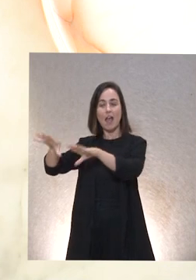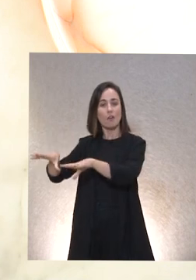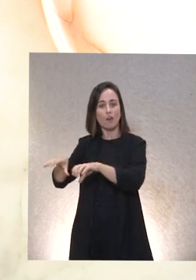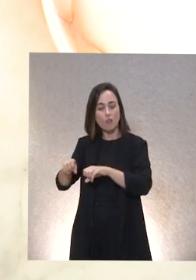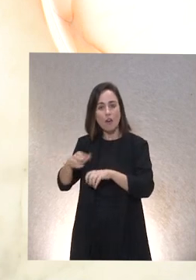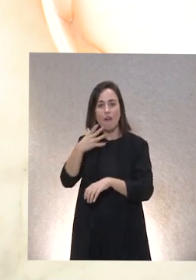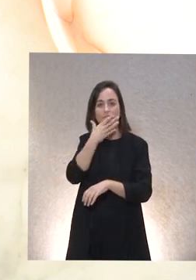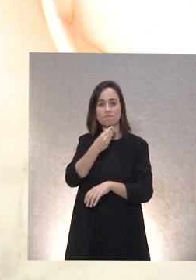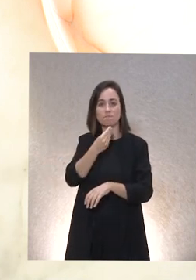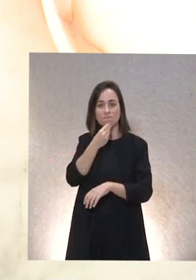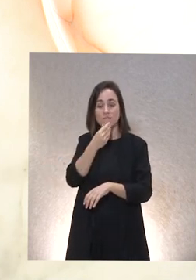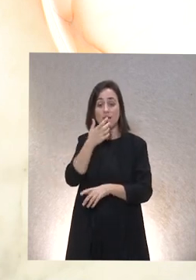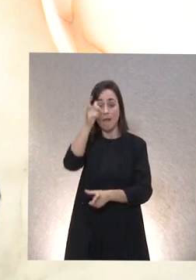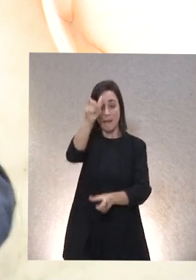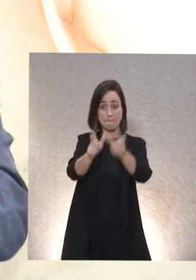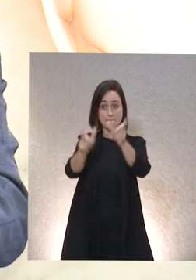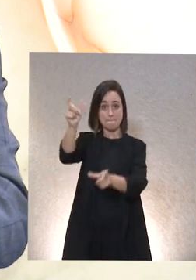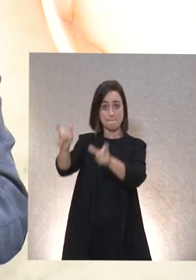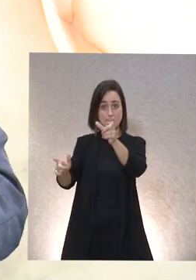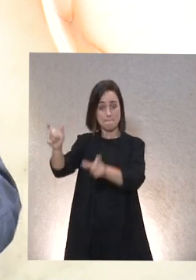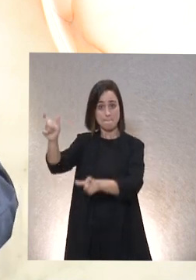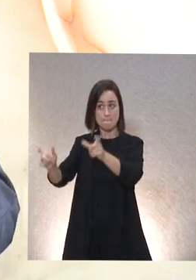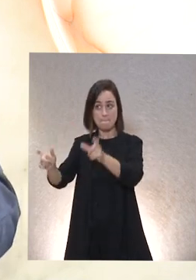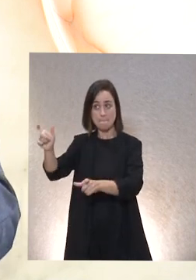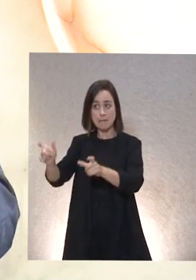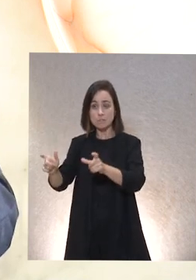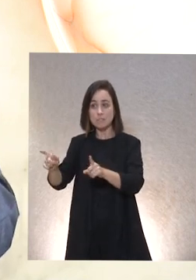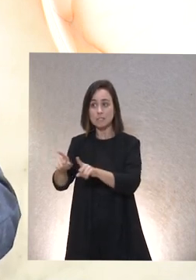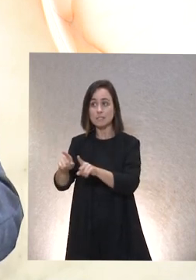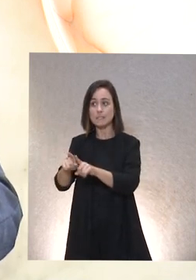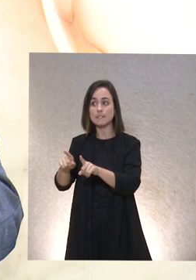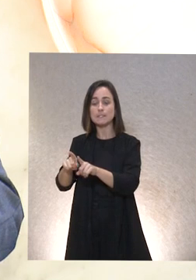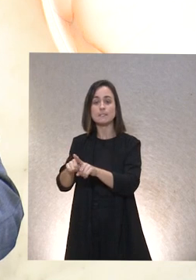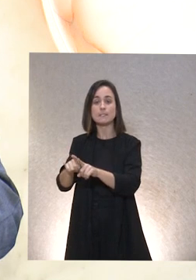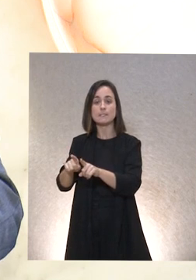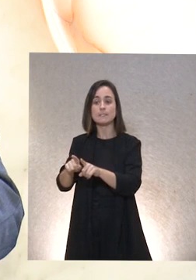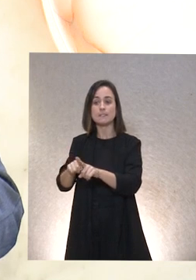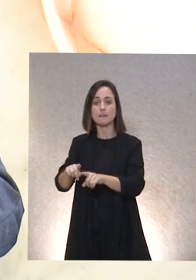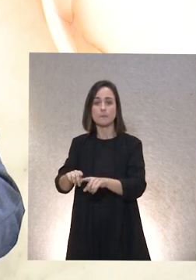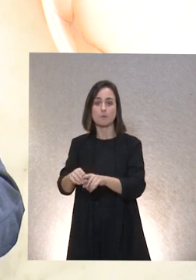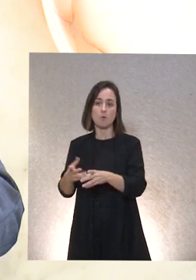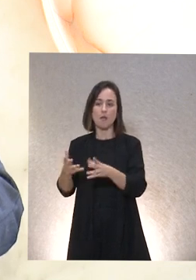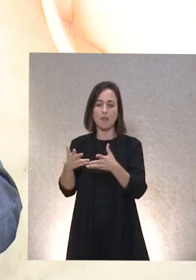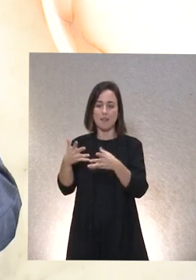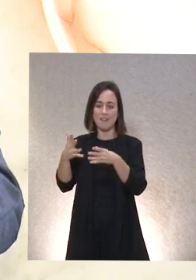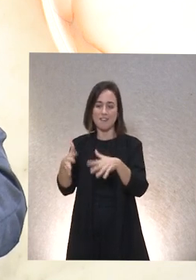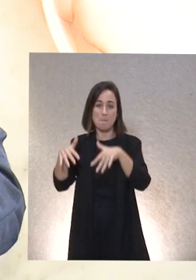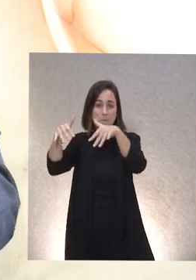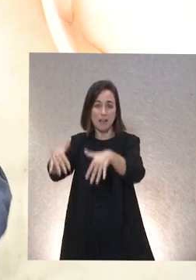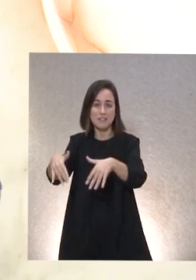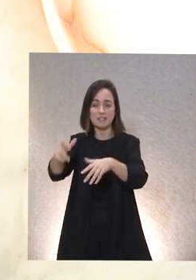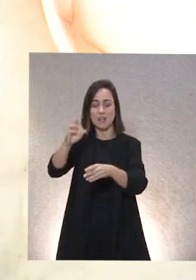es respetuosa con las personas e implicadas significativamente en la inclusión de las personas con